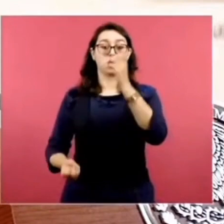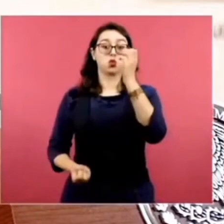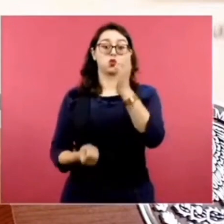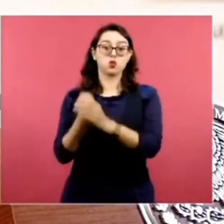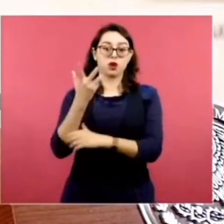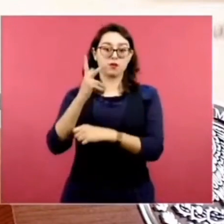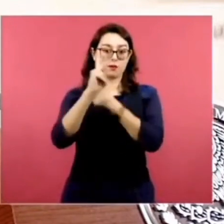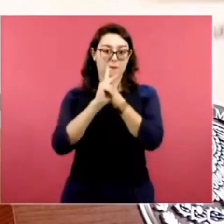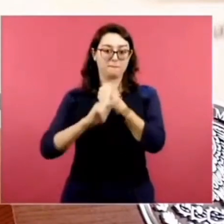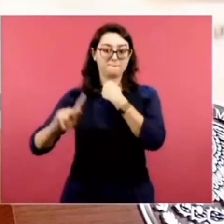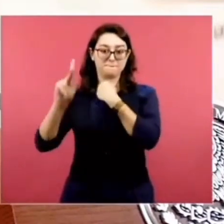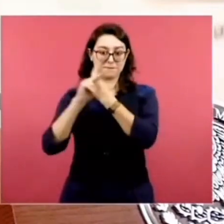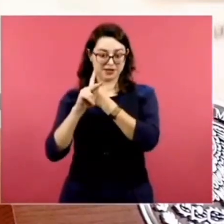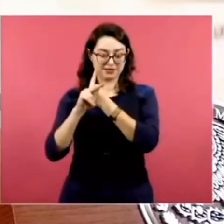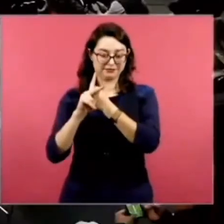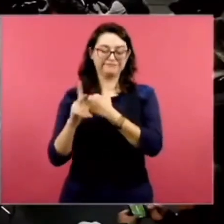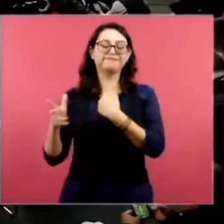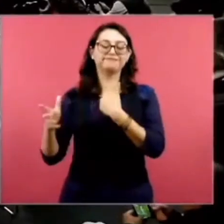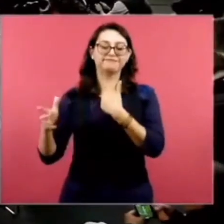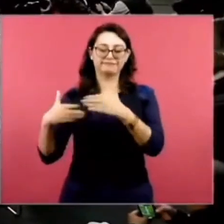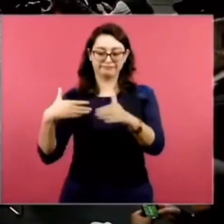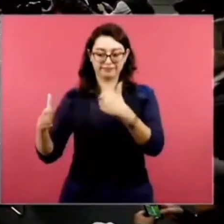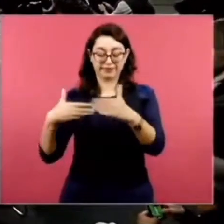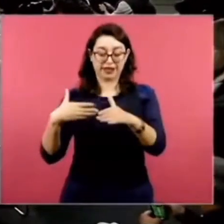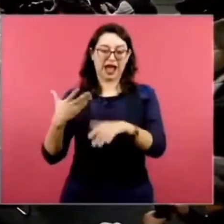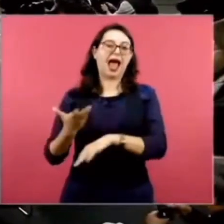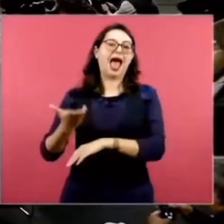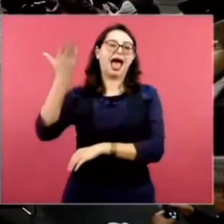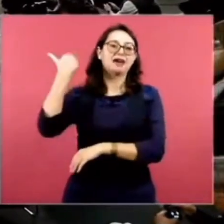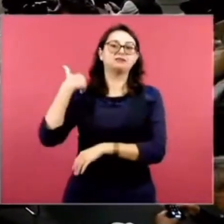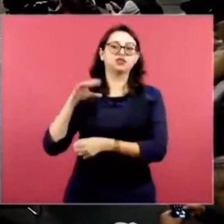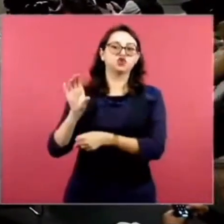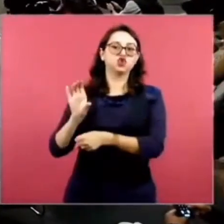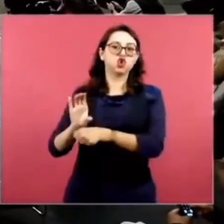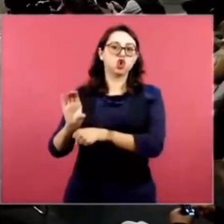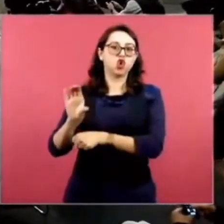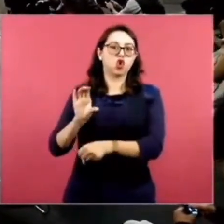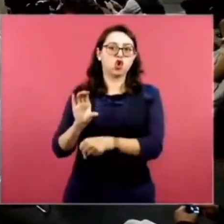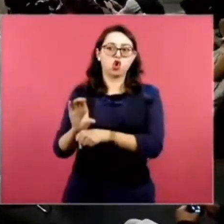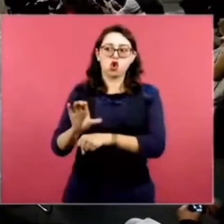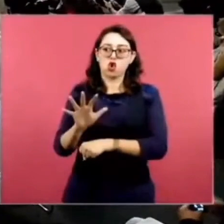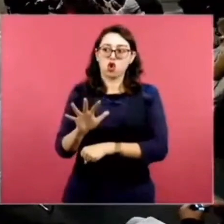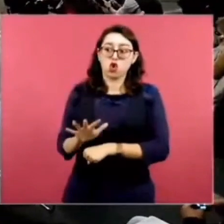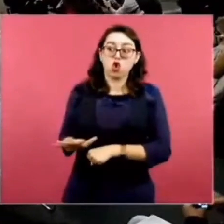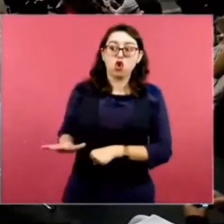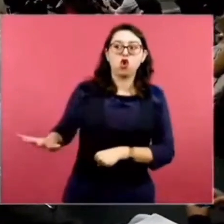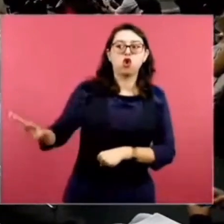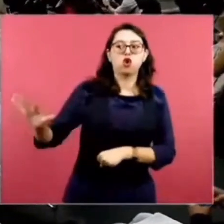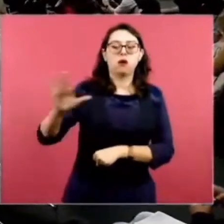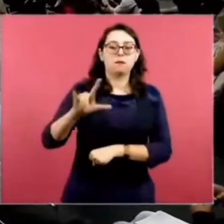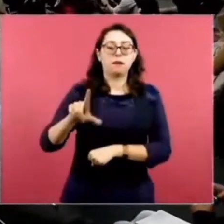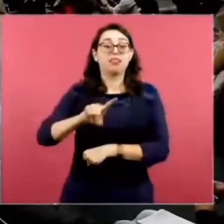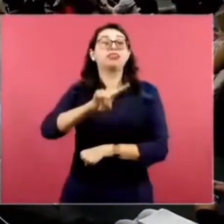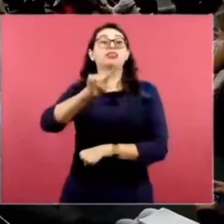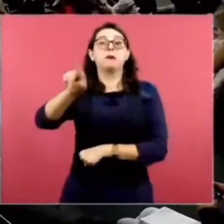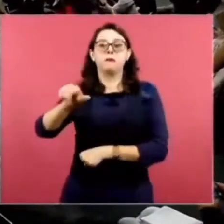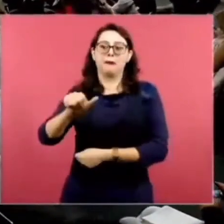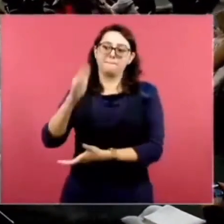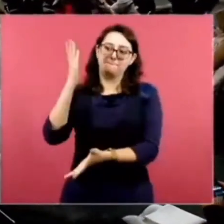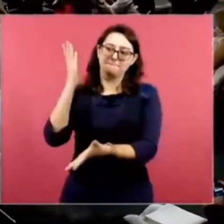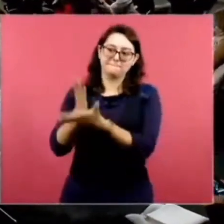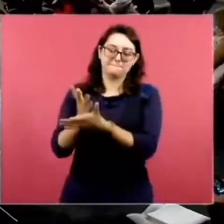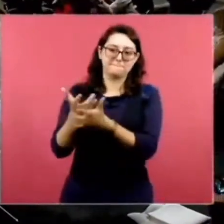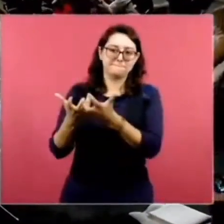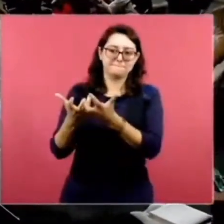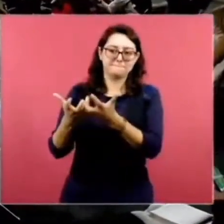que pertenecía a Colombia, a lo que se conoció como la Gran Colombia. Entonces, ahí surge